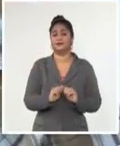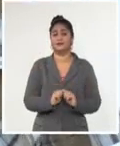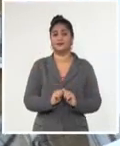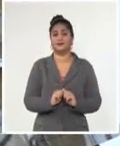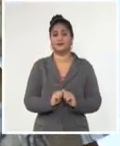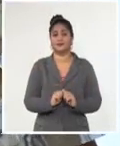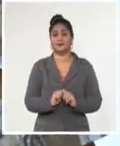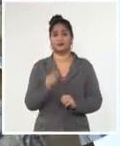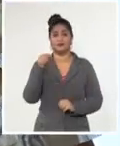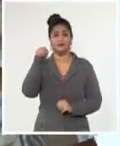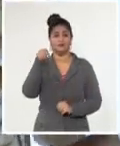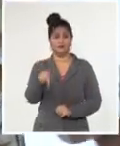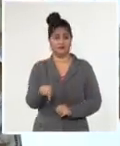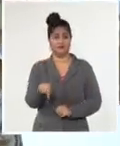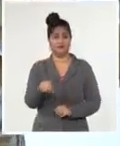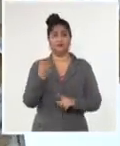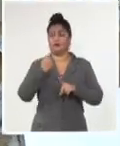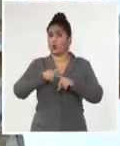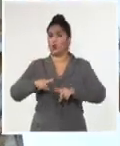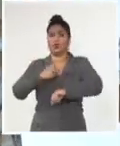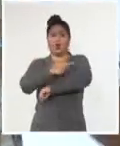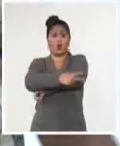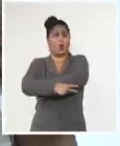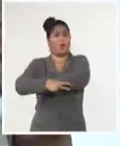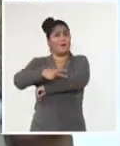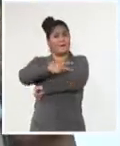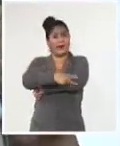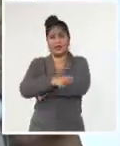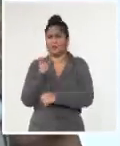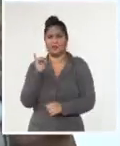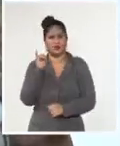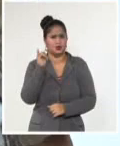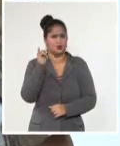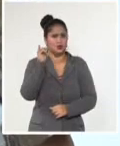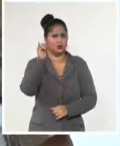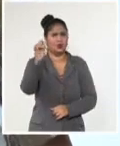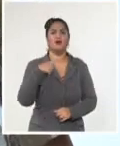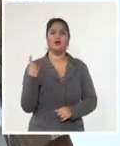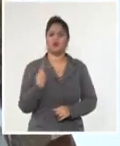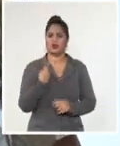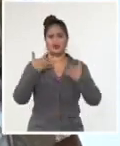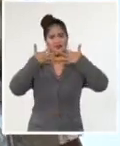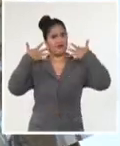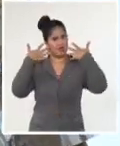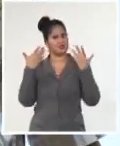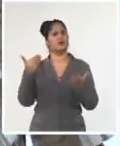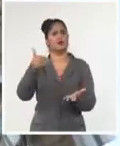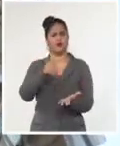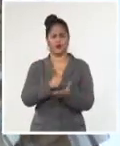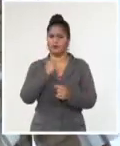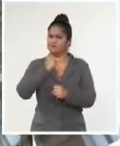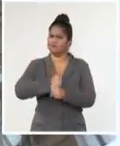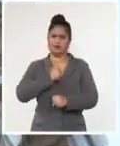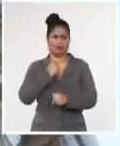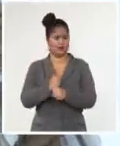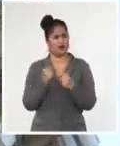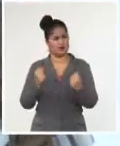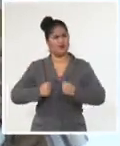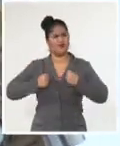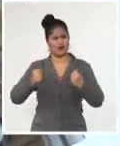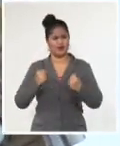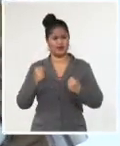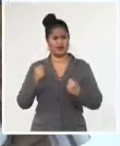orillas del río Poco, en la frontera con Honduras, hasta el río San Juan, en la frontera con Costa Rica, bosque, selva,